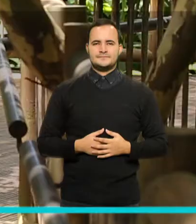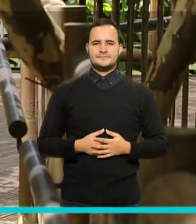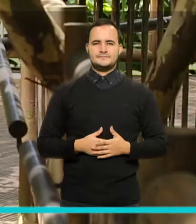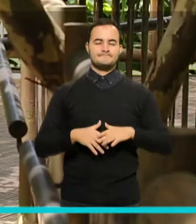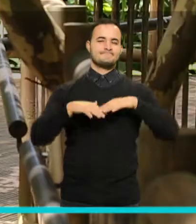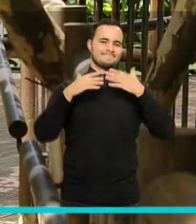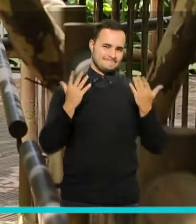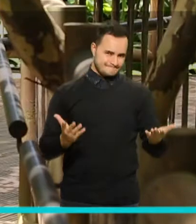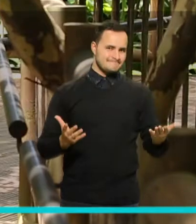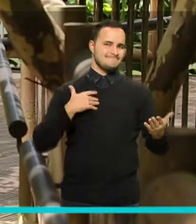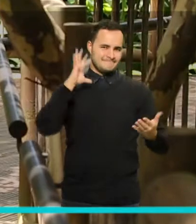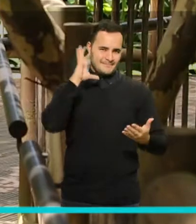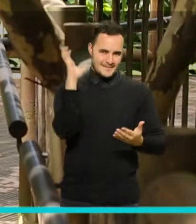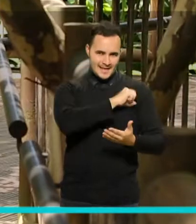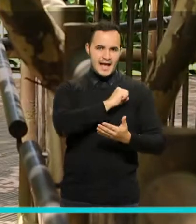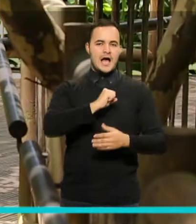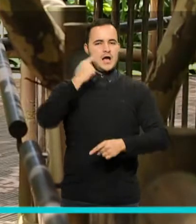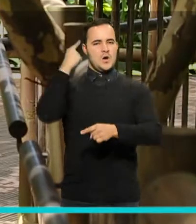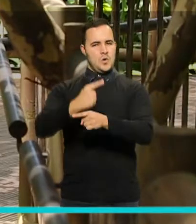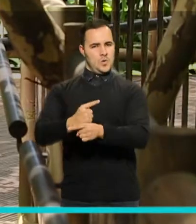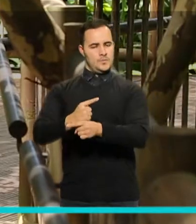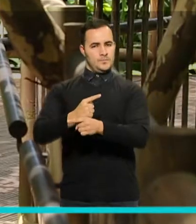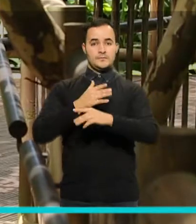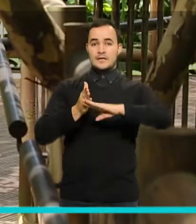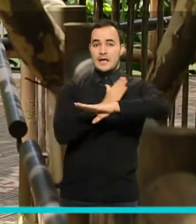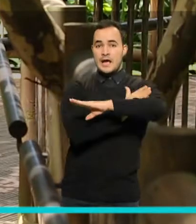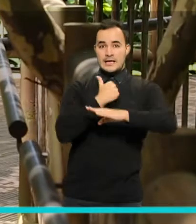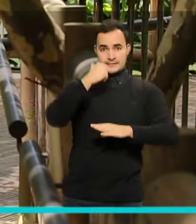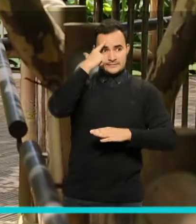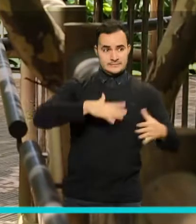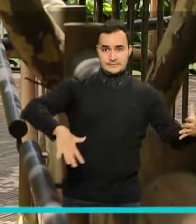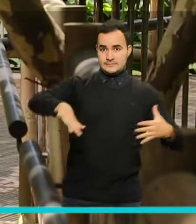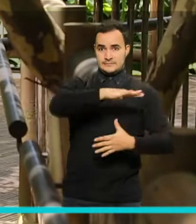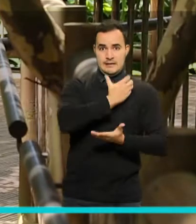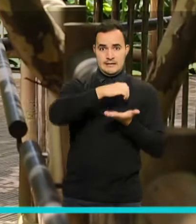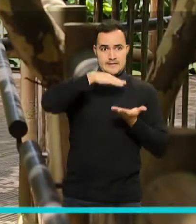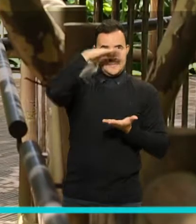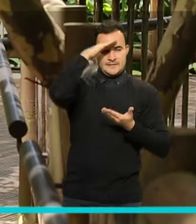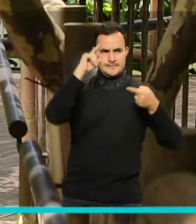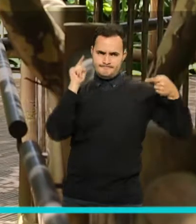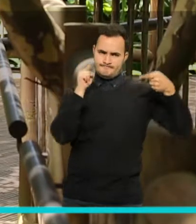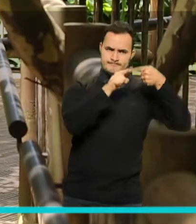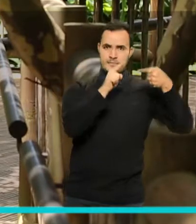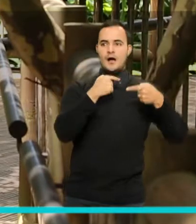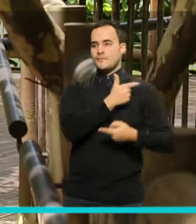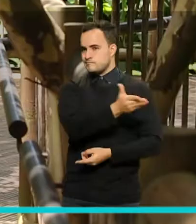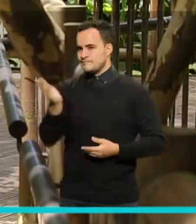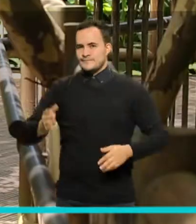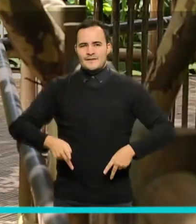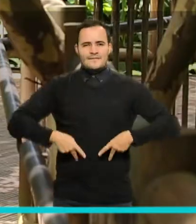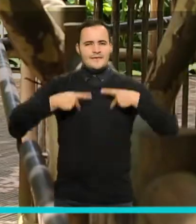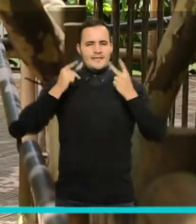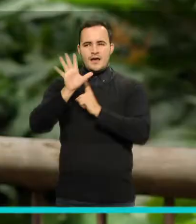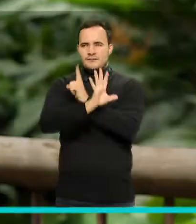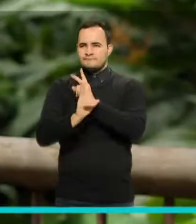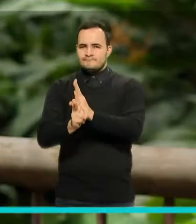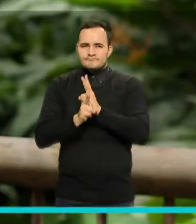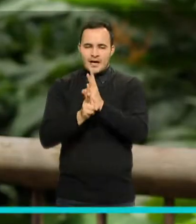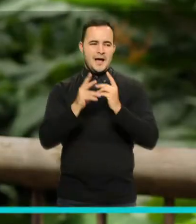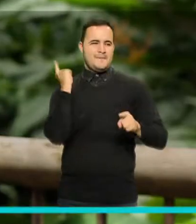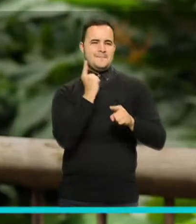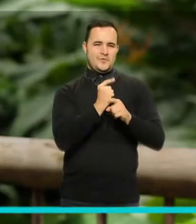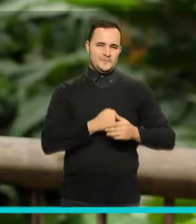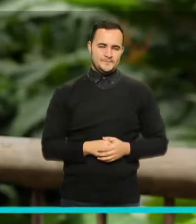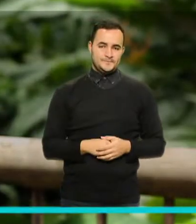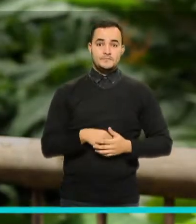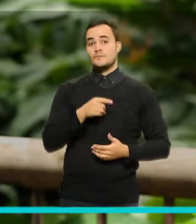De esta manera se empieza a cumplir con uno de los pilares que mueve a esta administración, la protección de la vida. La gratuidad